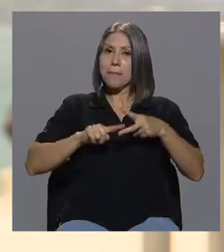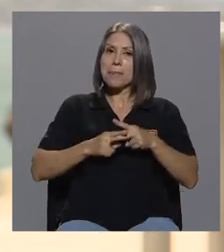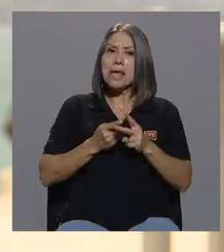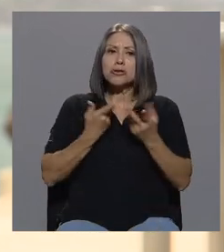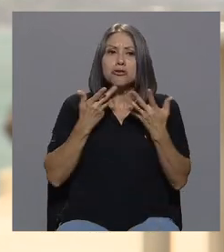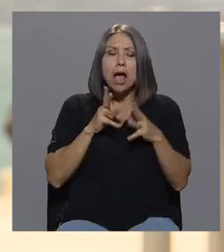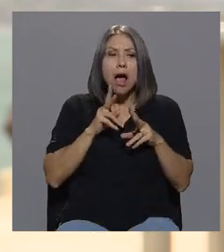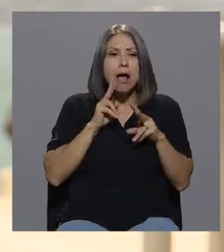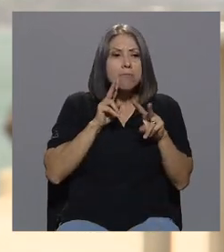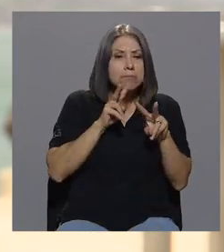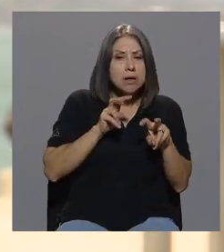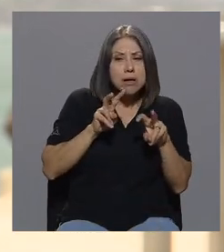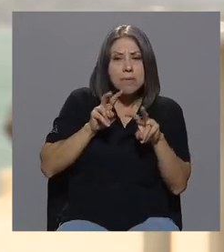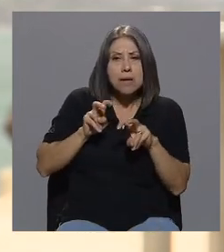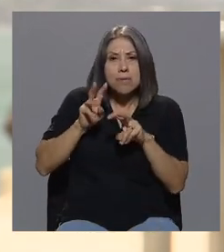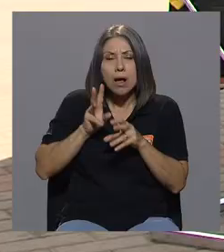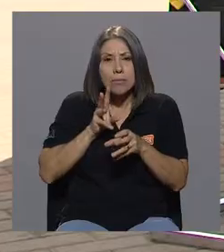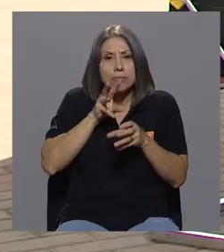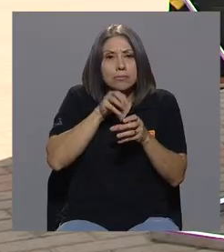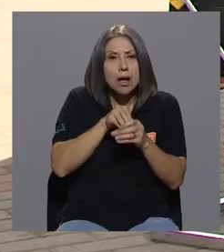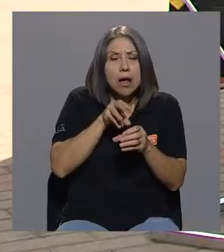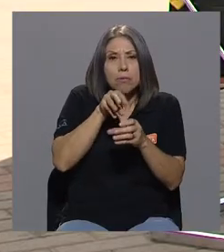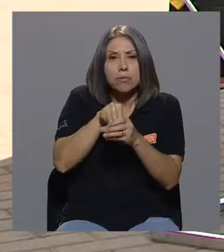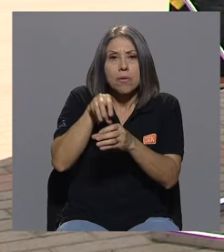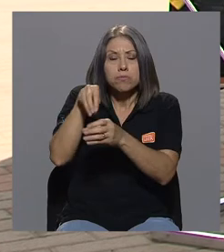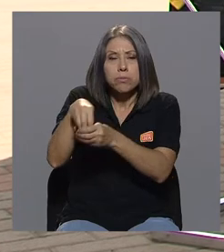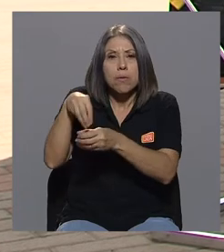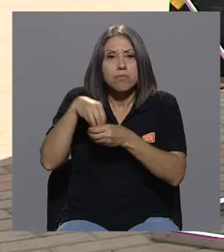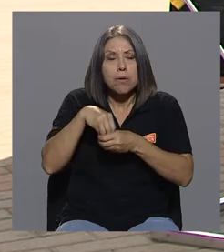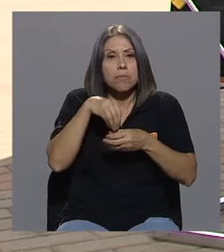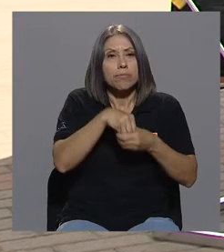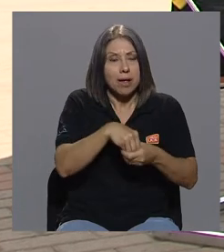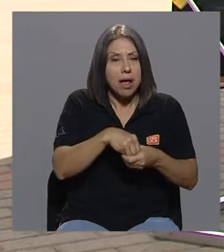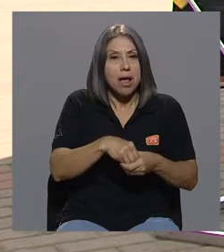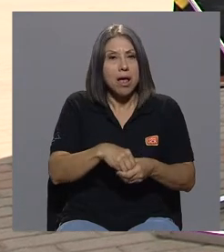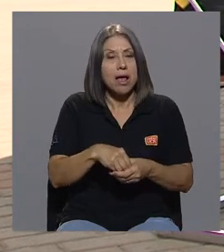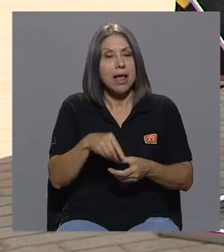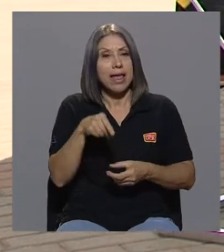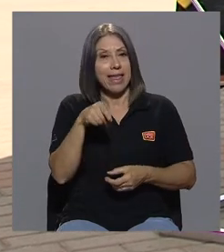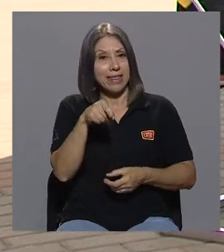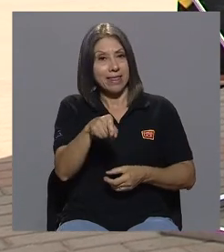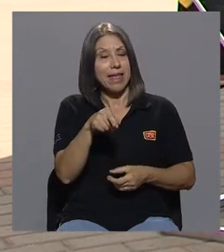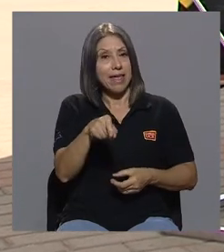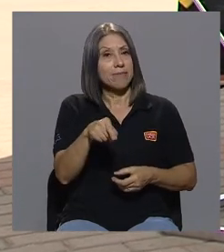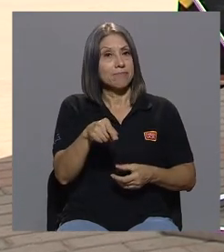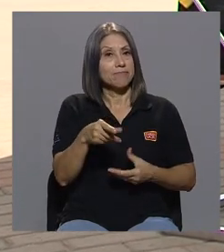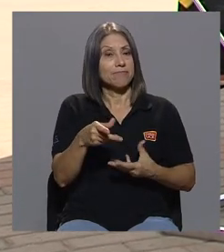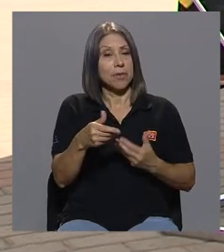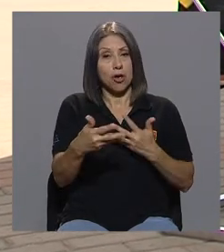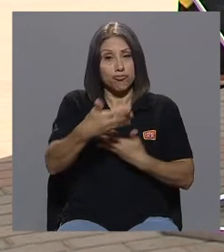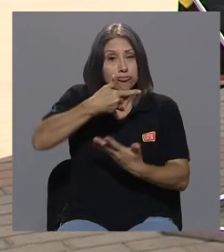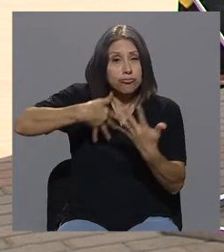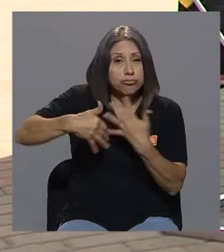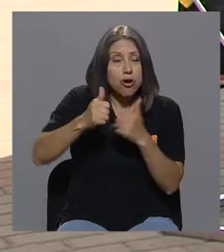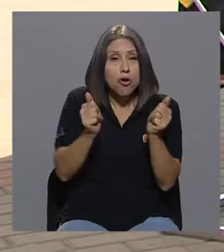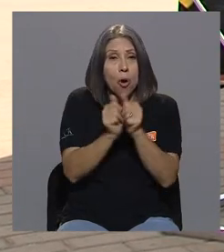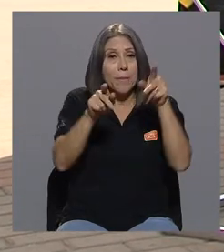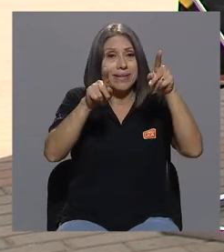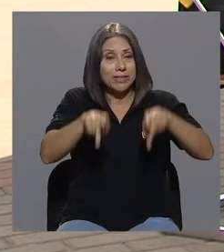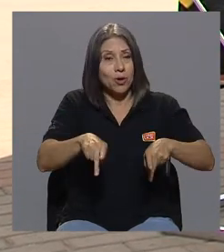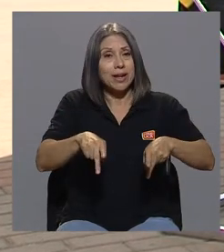a ser parte de de de personas que sean que se dedican